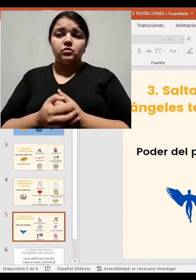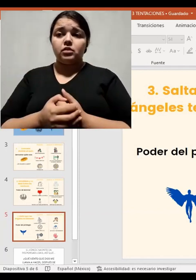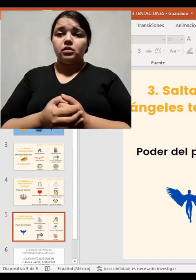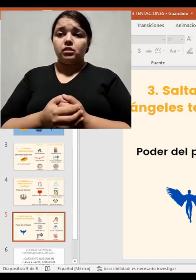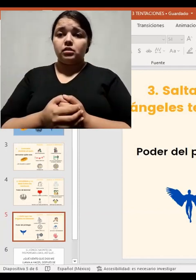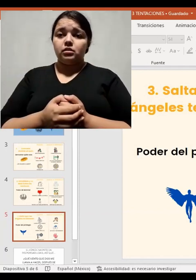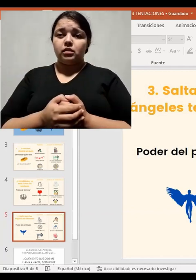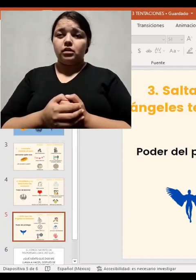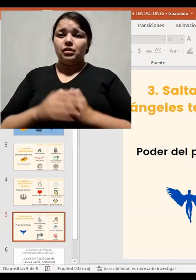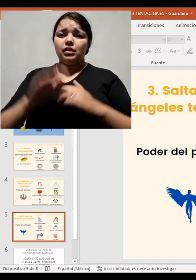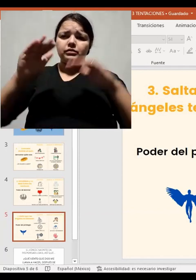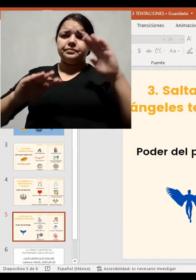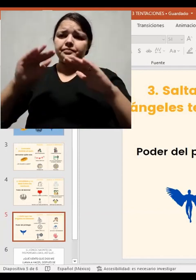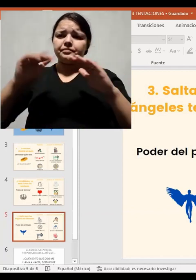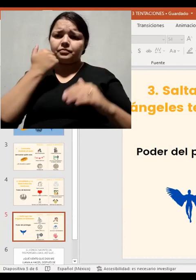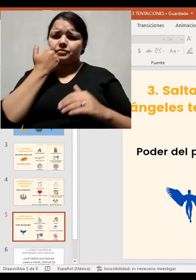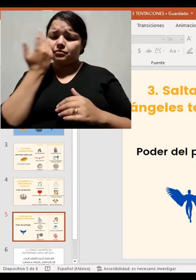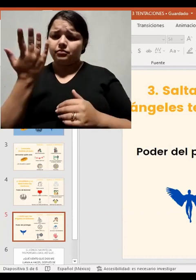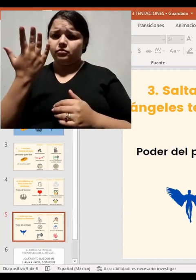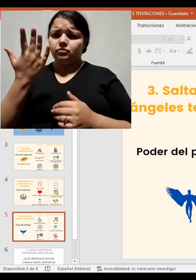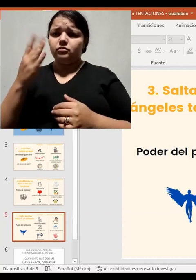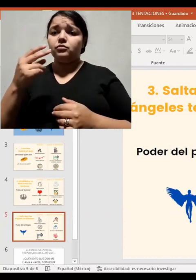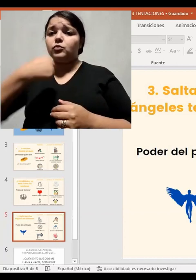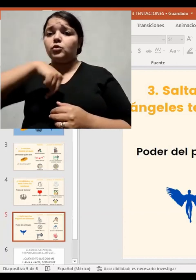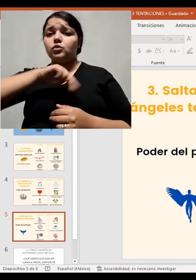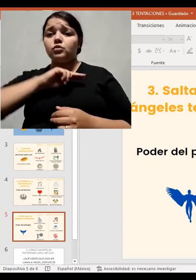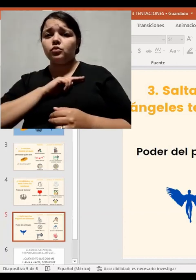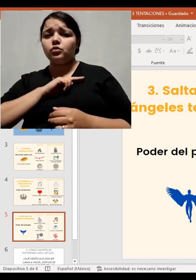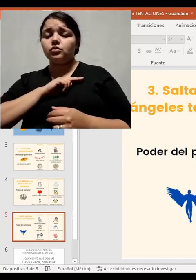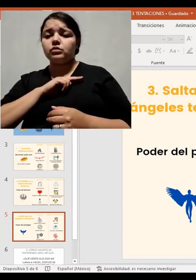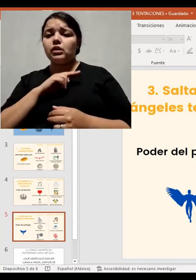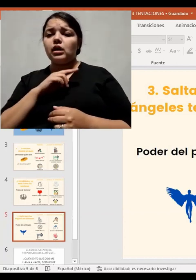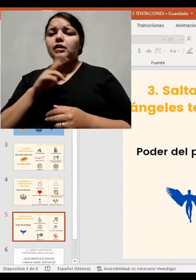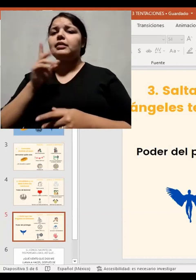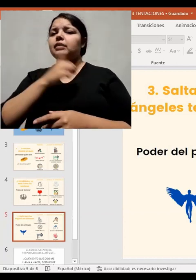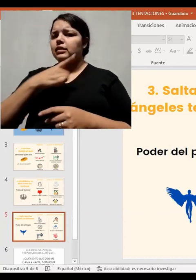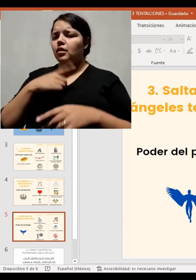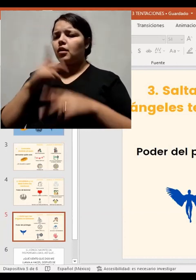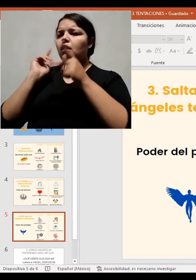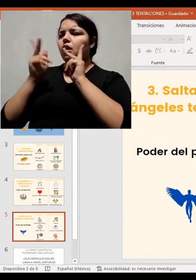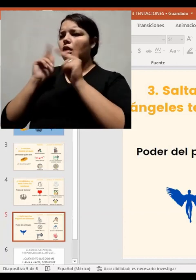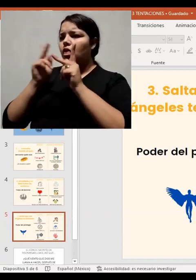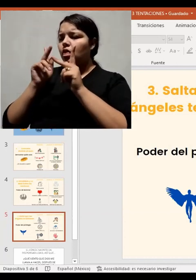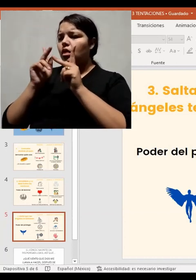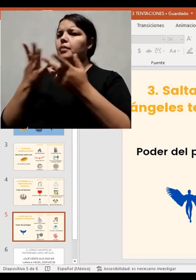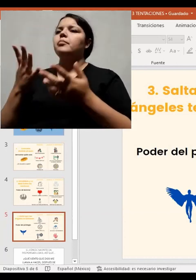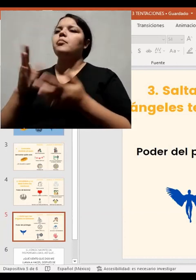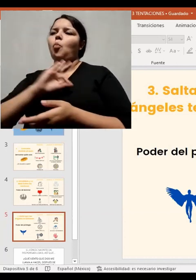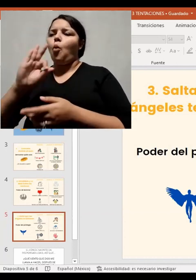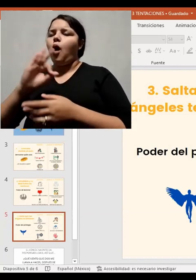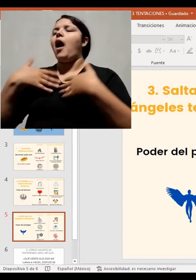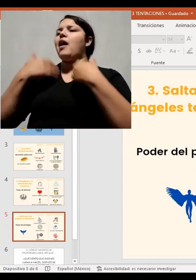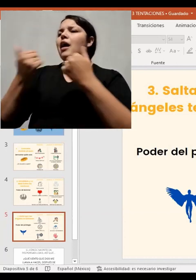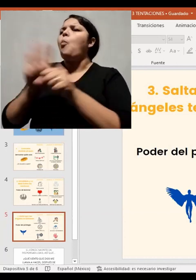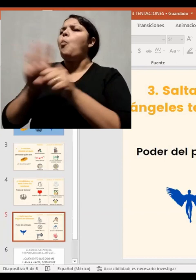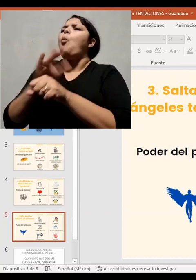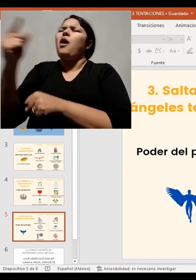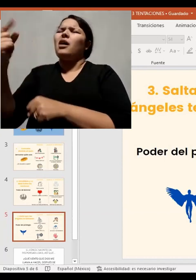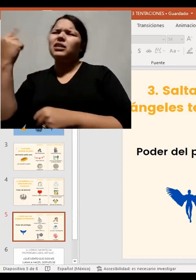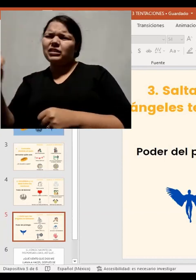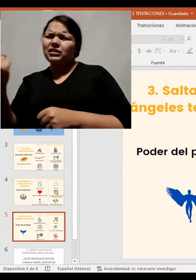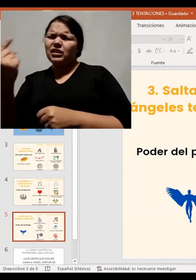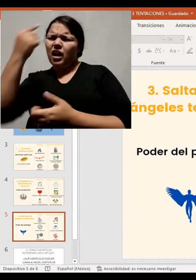la razón. No buscamos la escucha y el entendimiento. Y finalmente, esta ocurre mucho.